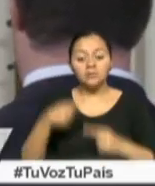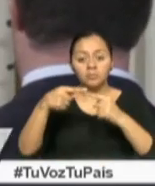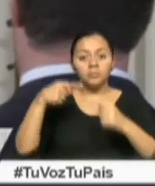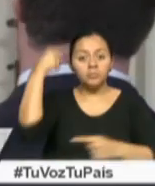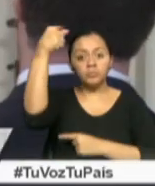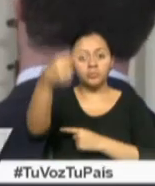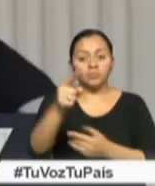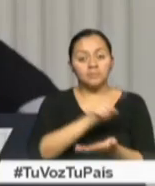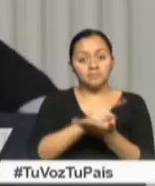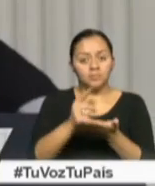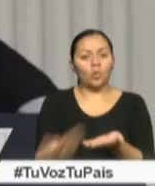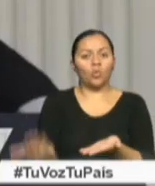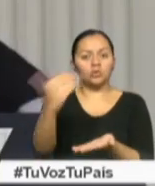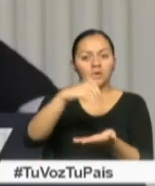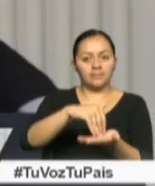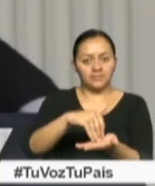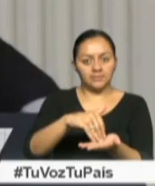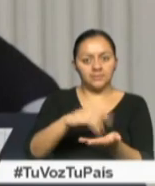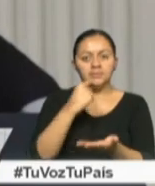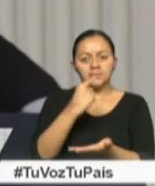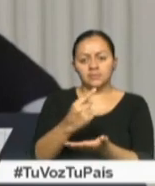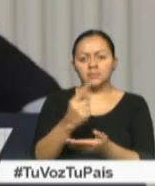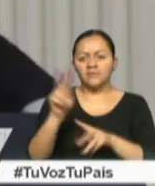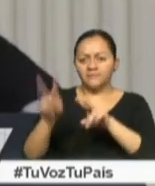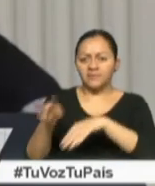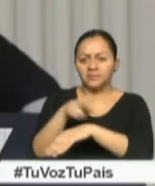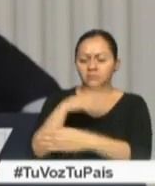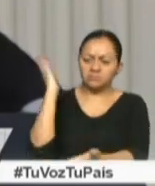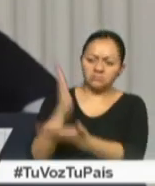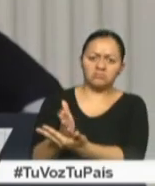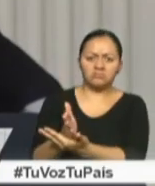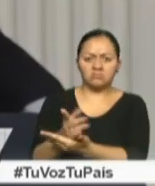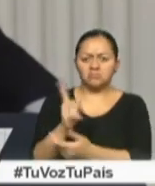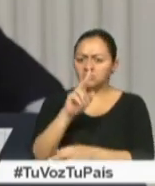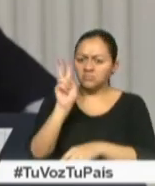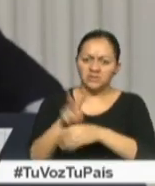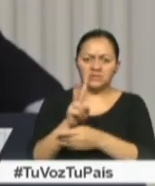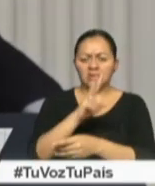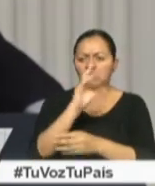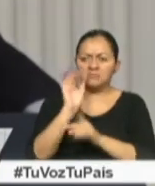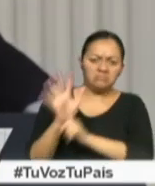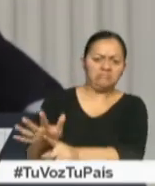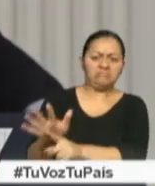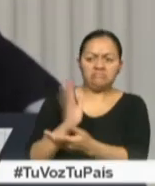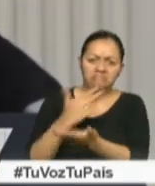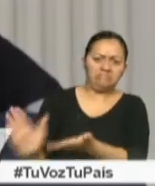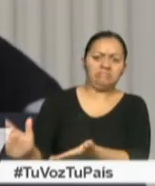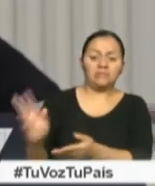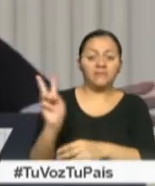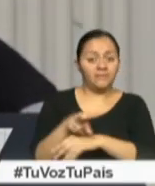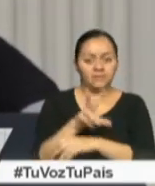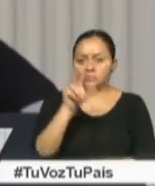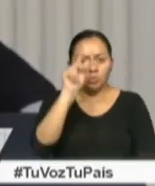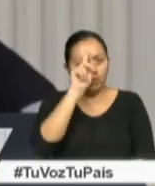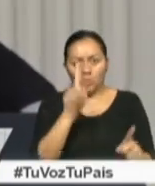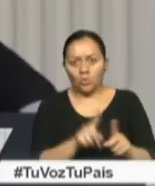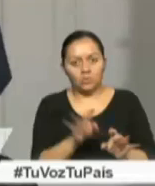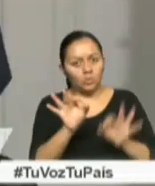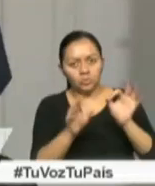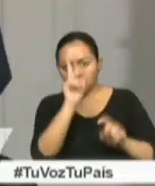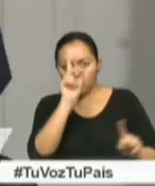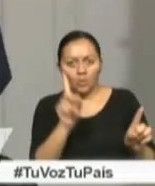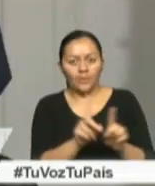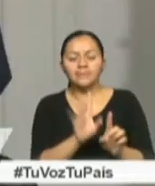decreto migratorio Tras la suspensión de su orden ejecutiva Que vetaba la entrada al país De refugiados inmigrantes De siete países de mayoría musulmana